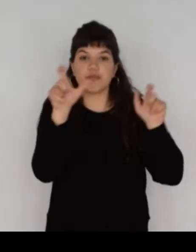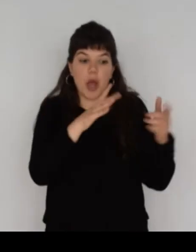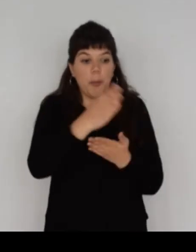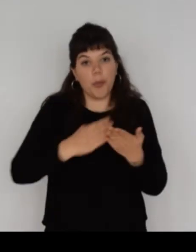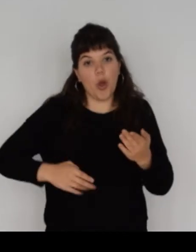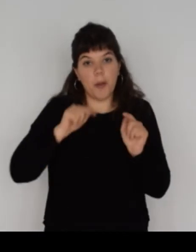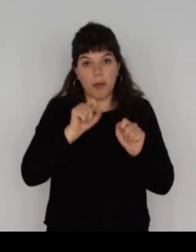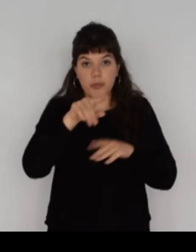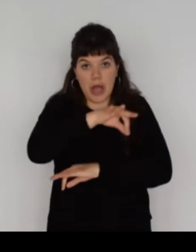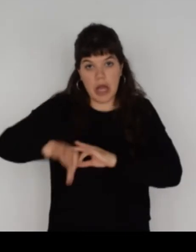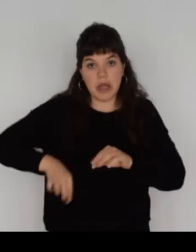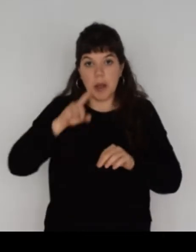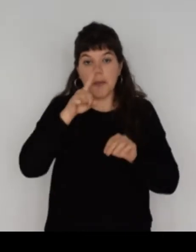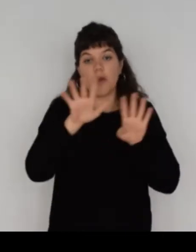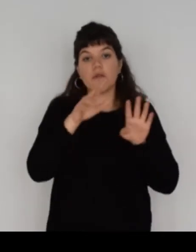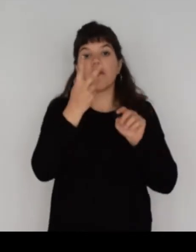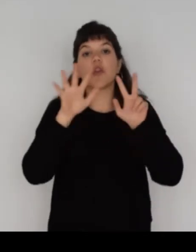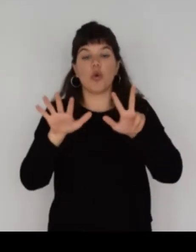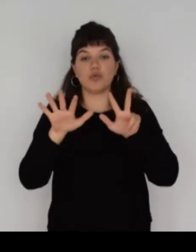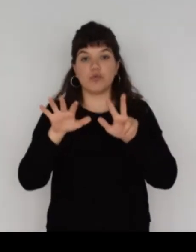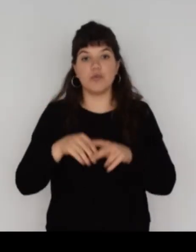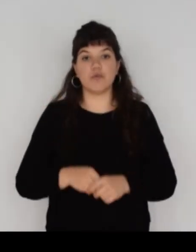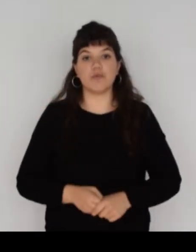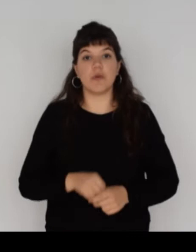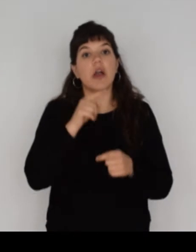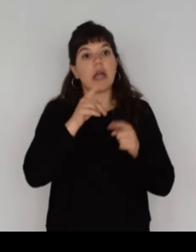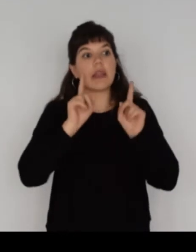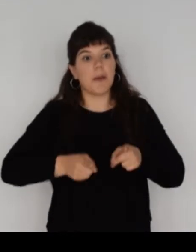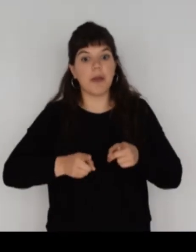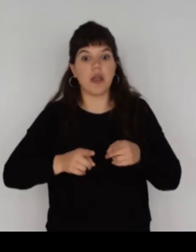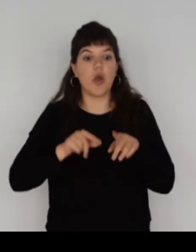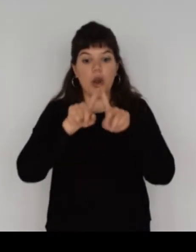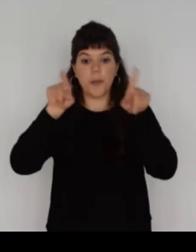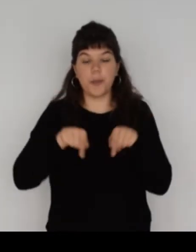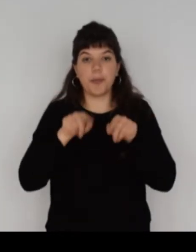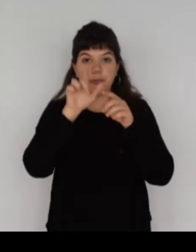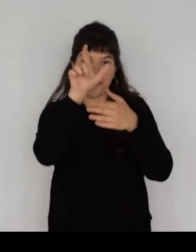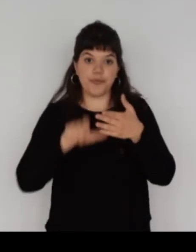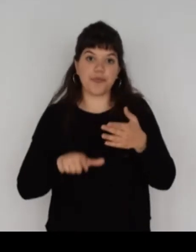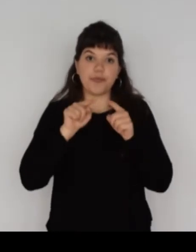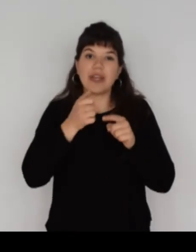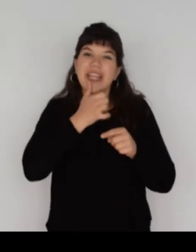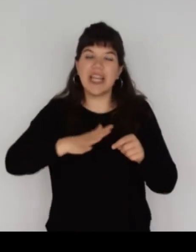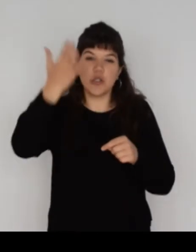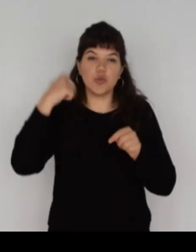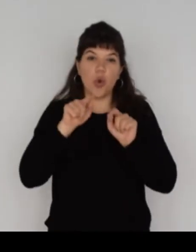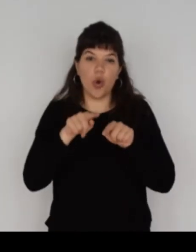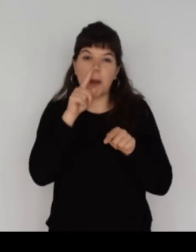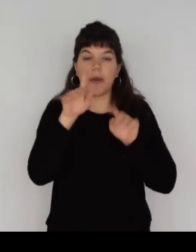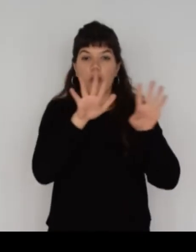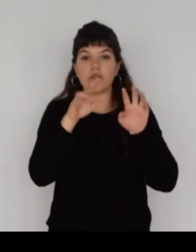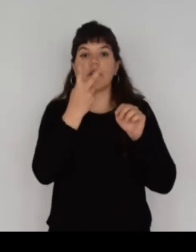El arquitecto, de 1928, y la portada, a la utopía novelada Historia Kyria, de